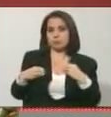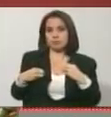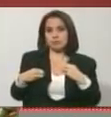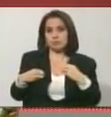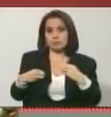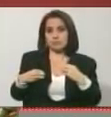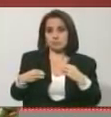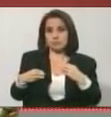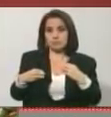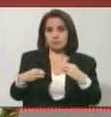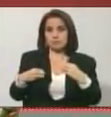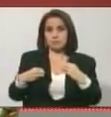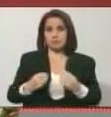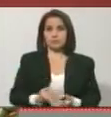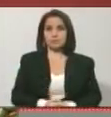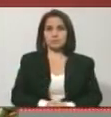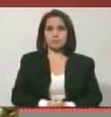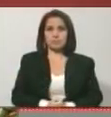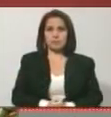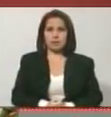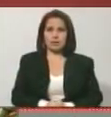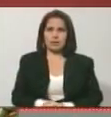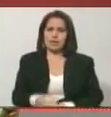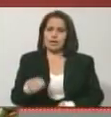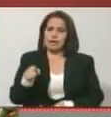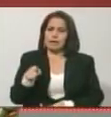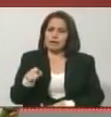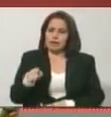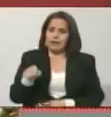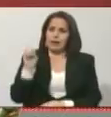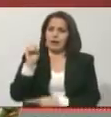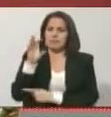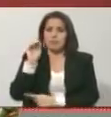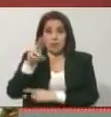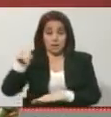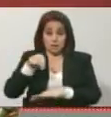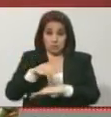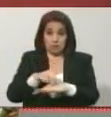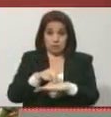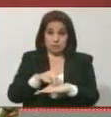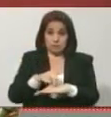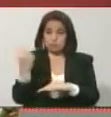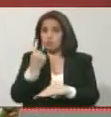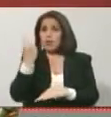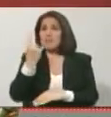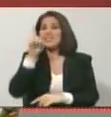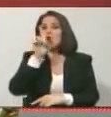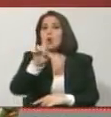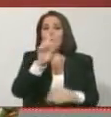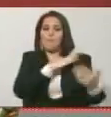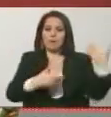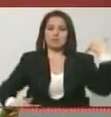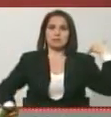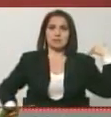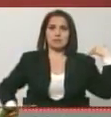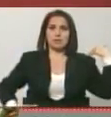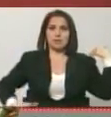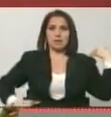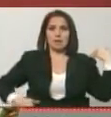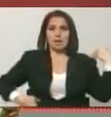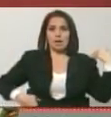Porque él, cuando, esa Asamblea Nacional solo ha tenido un presidente, Ramos Alú.